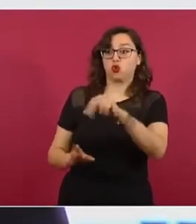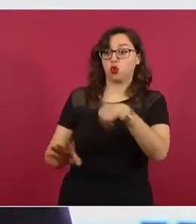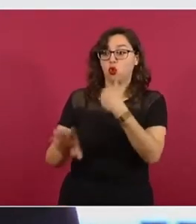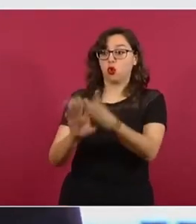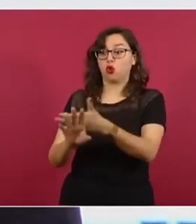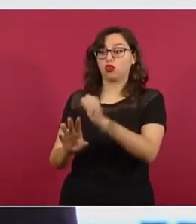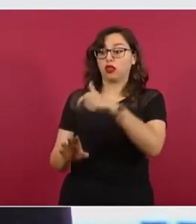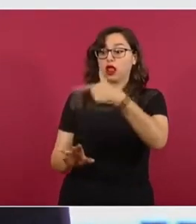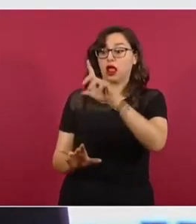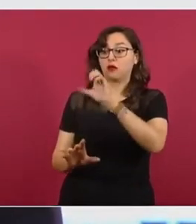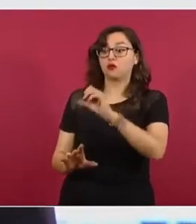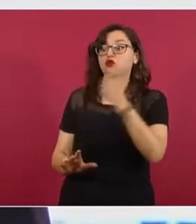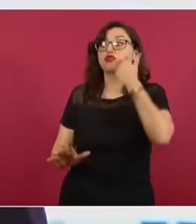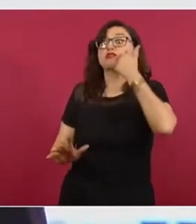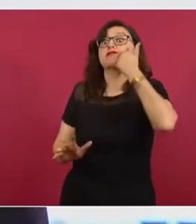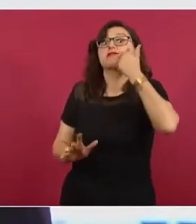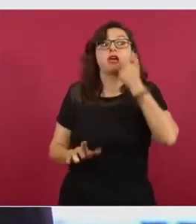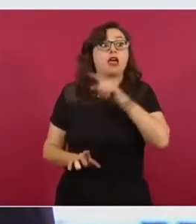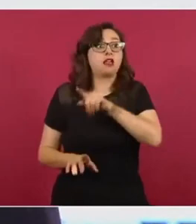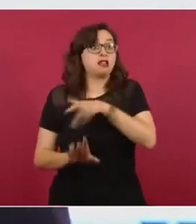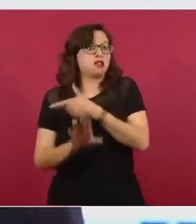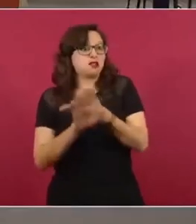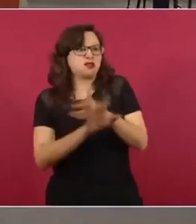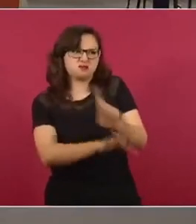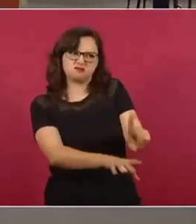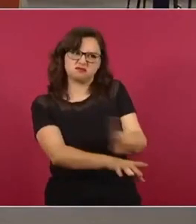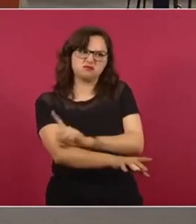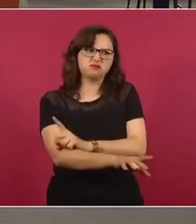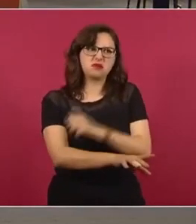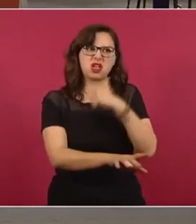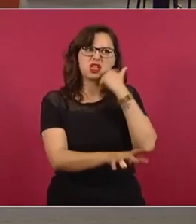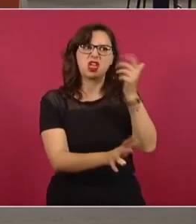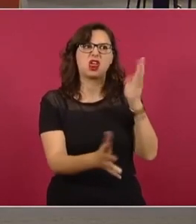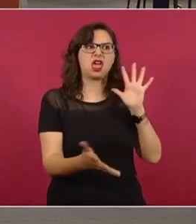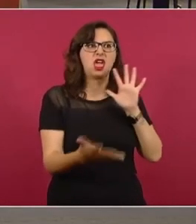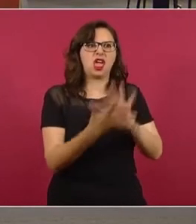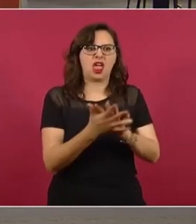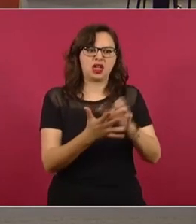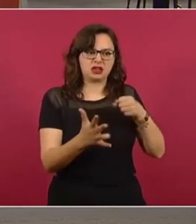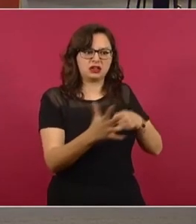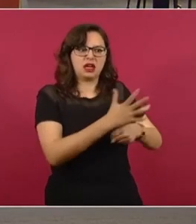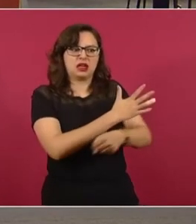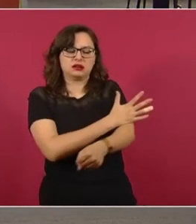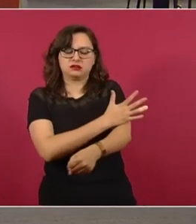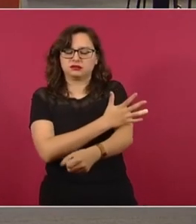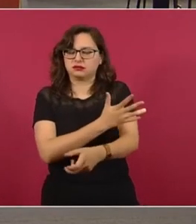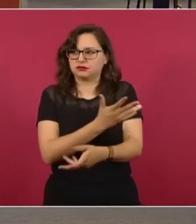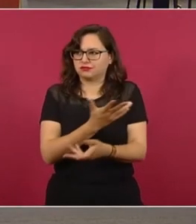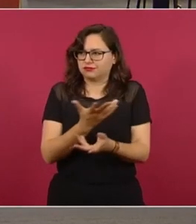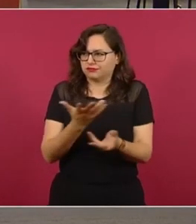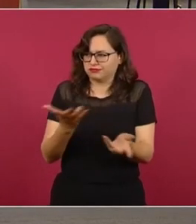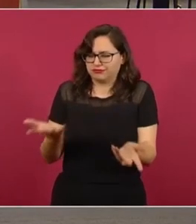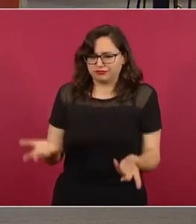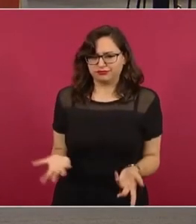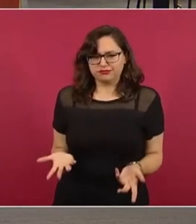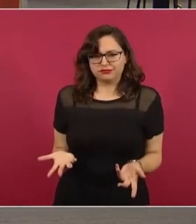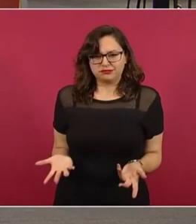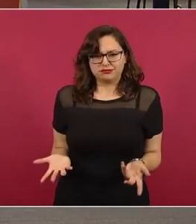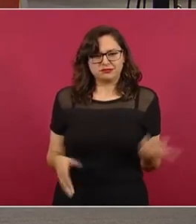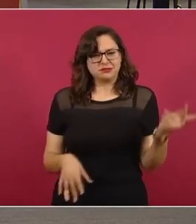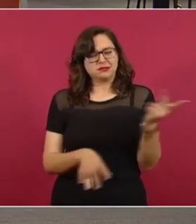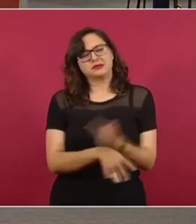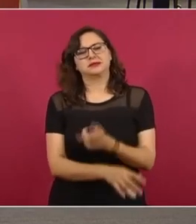Daría risa de no ser porque lo publicó un diario financiero importante en Estados Unidos, que al ser publicado por Reforma, volverlo